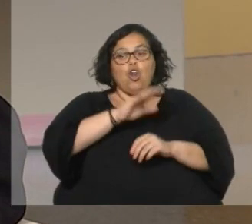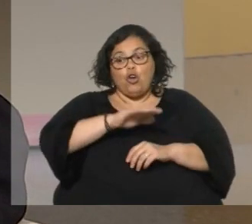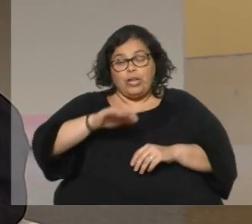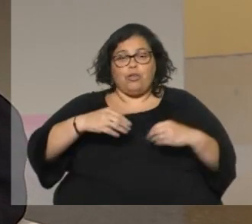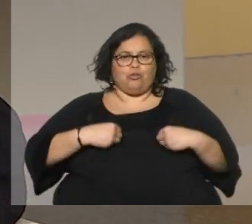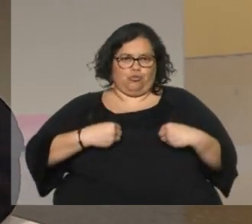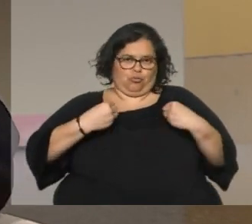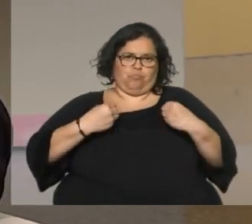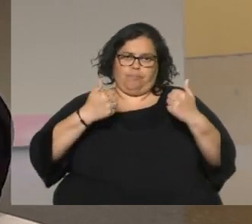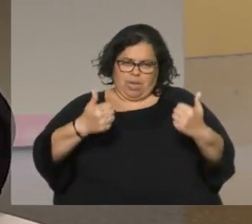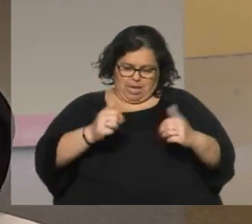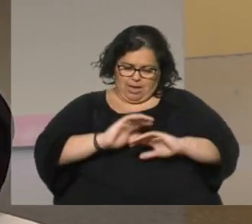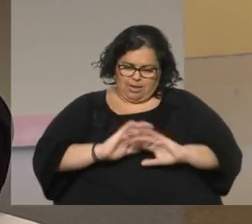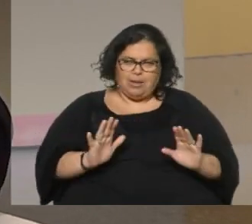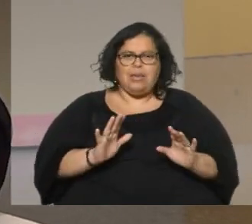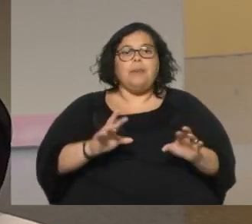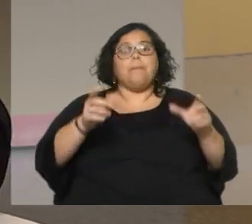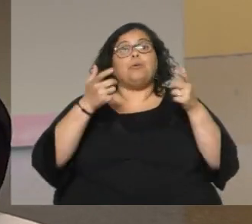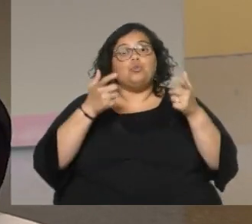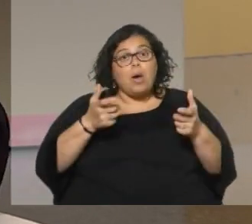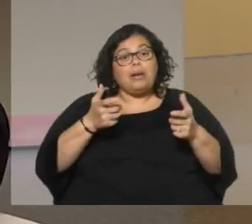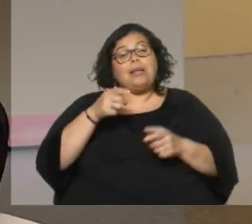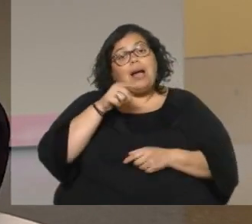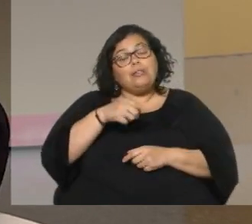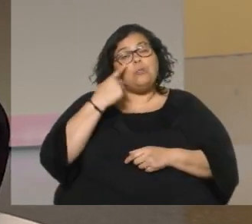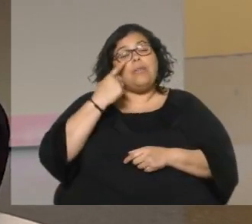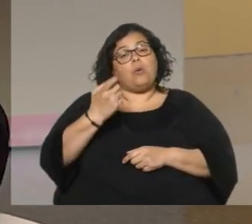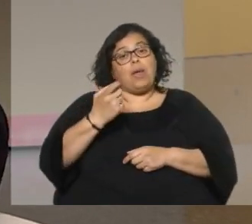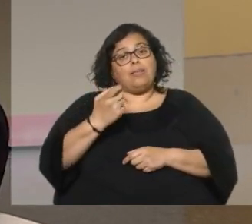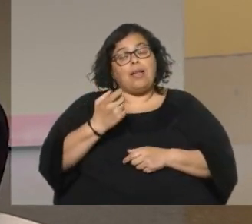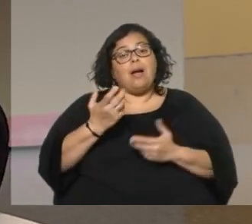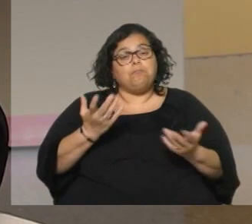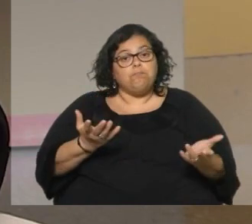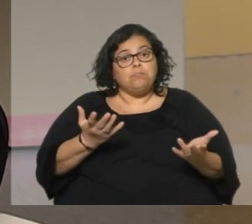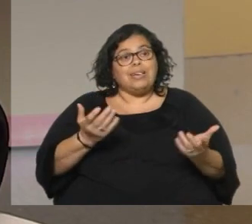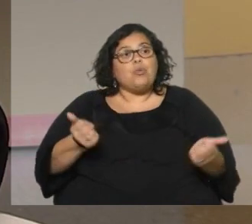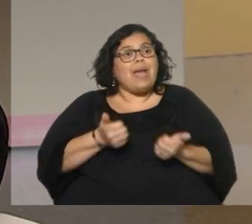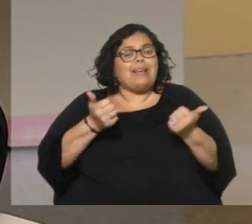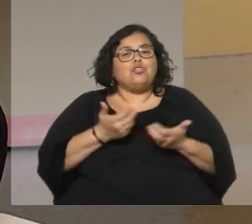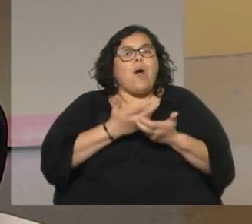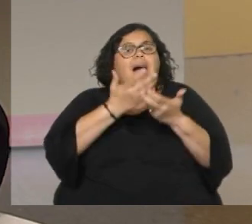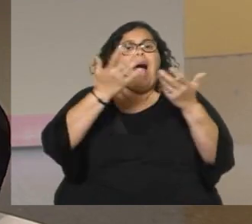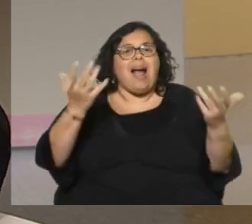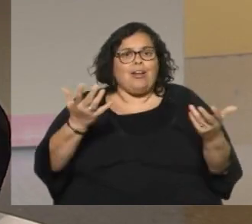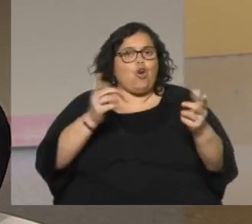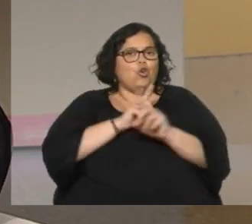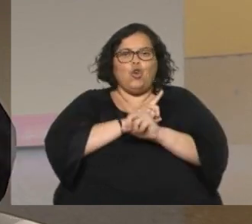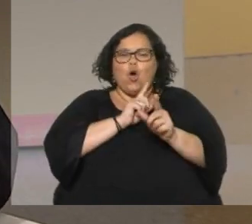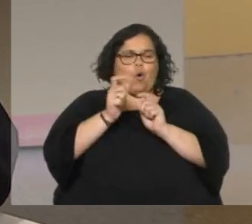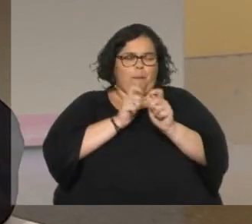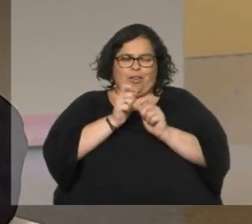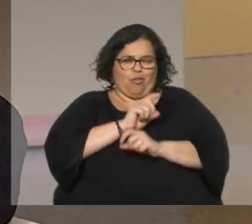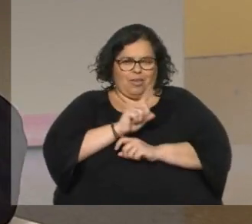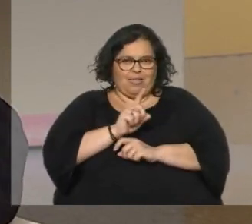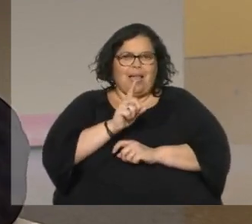salvos y ahí por suerte me di cuenta de que había contribuido si se quiere no tanto como periodista que también